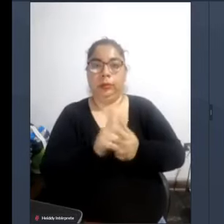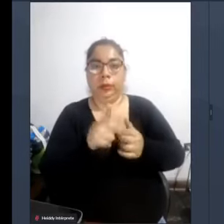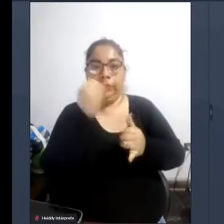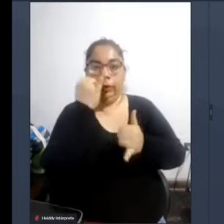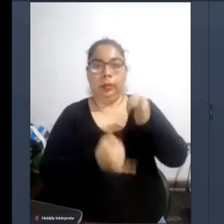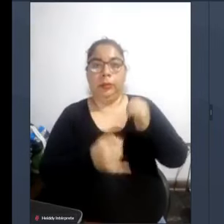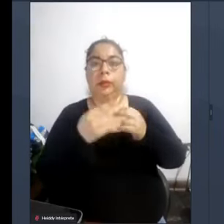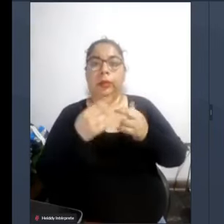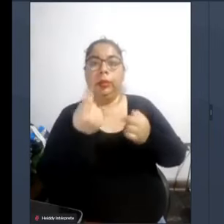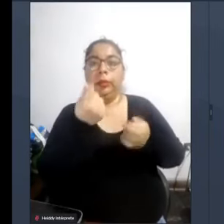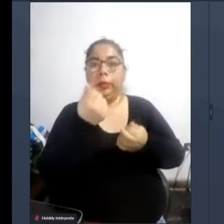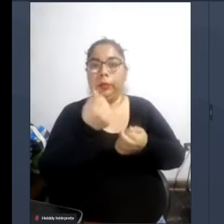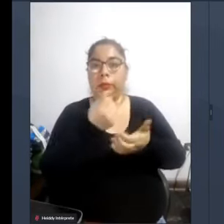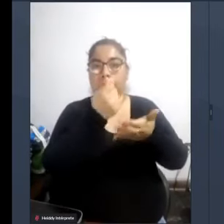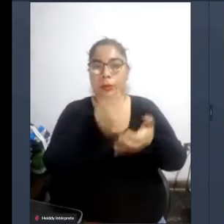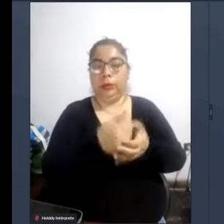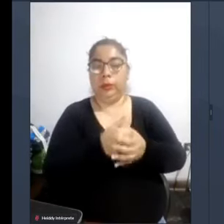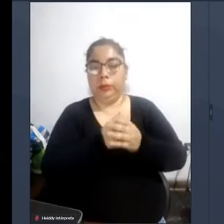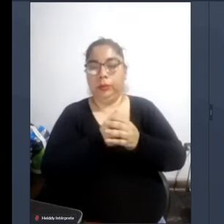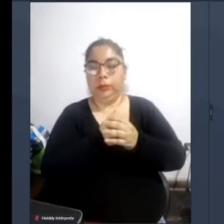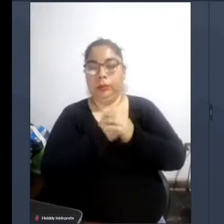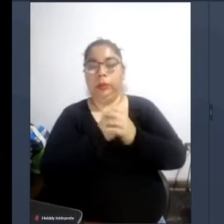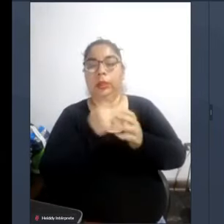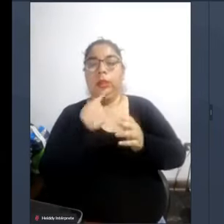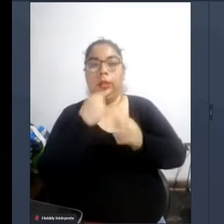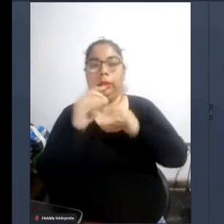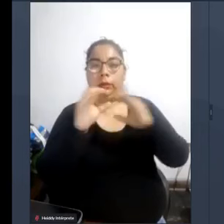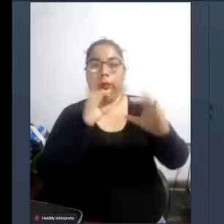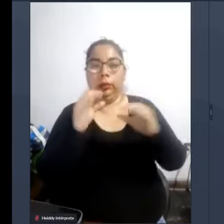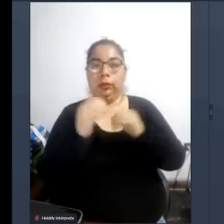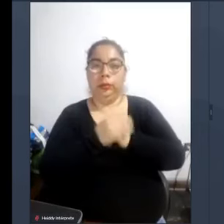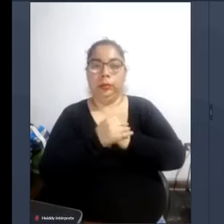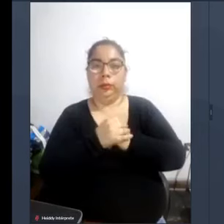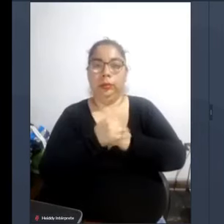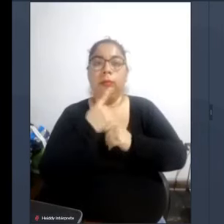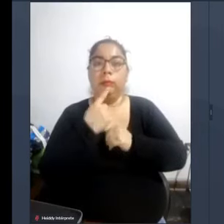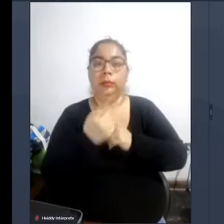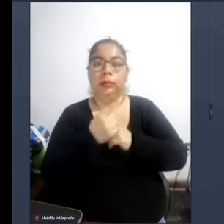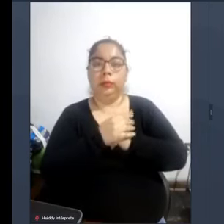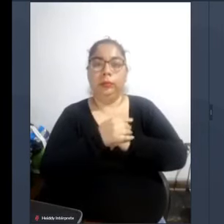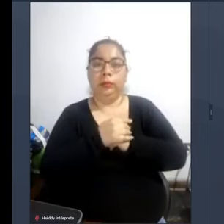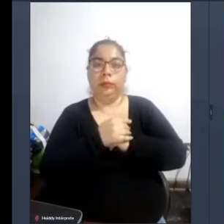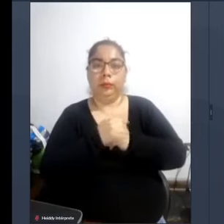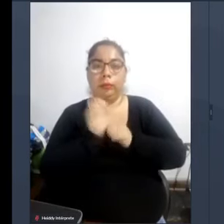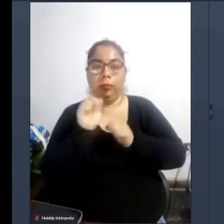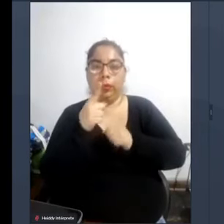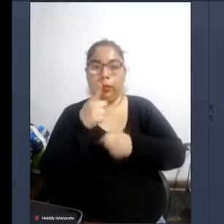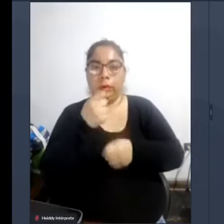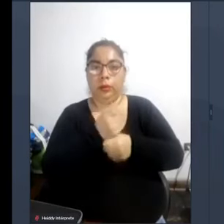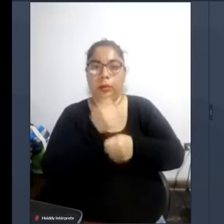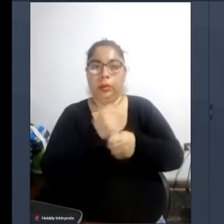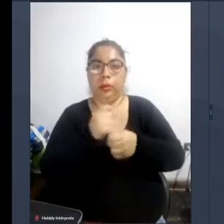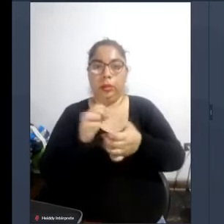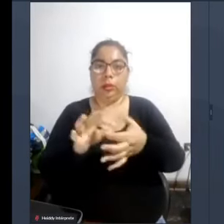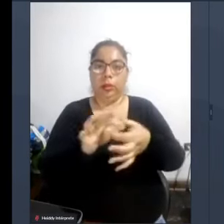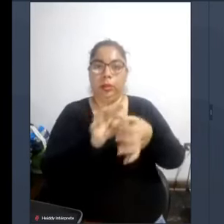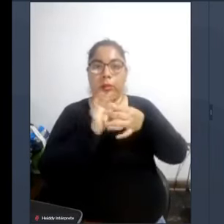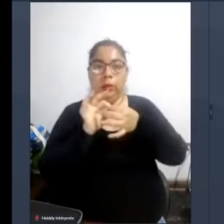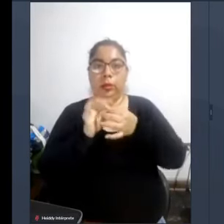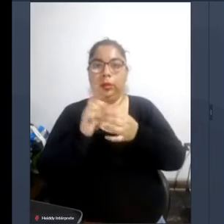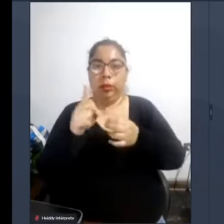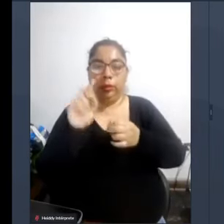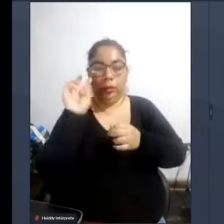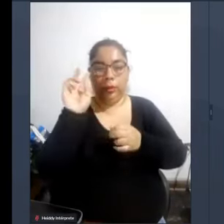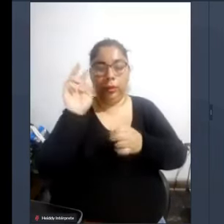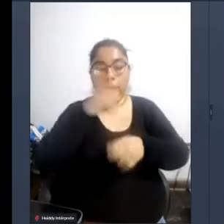presupuesto y bueno las consultas como ya lo he mencionado y hacer un trabajo articulado desde desde el gobierno